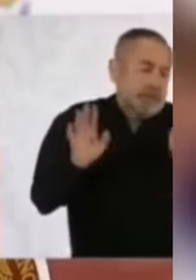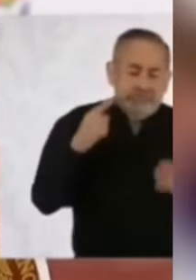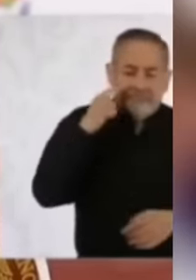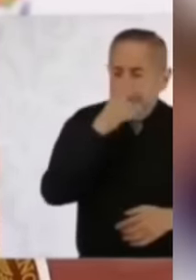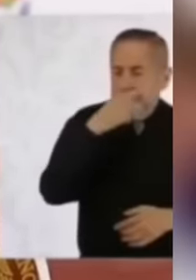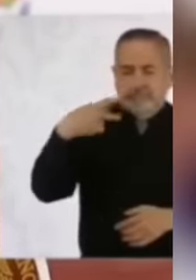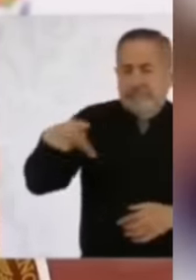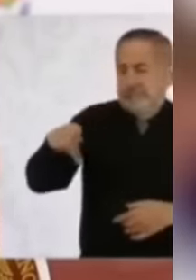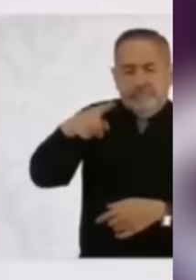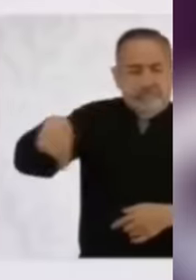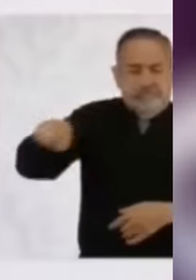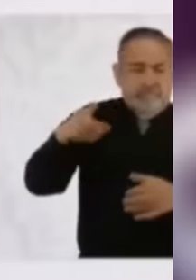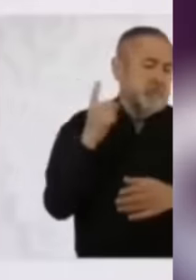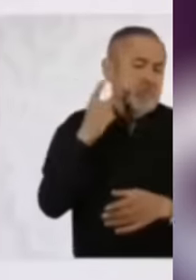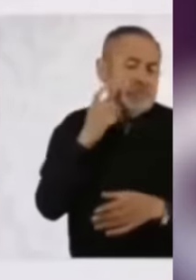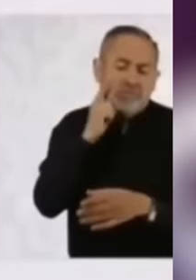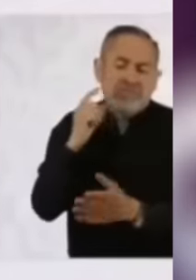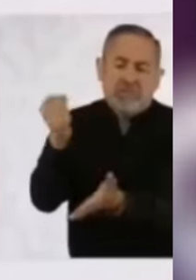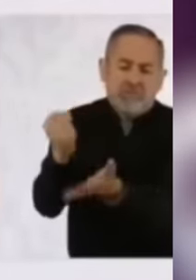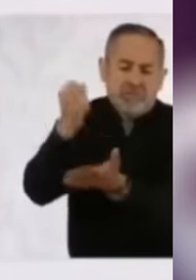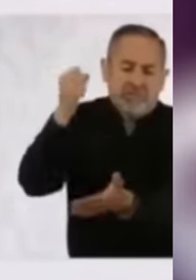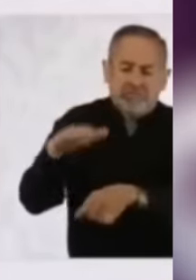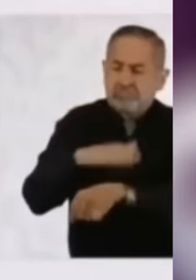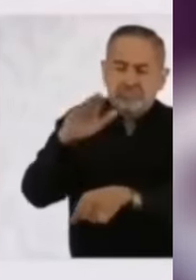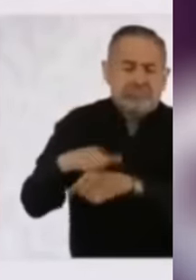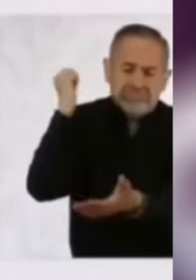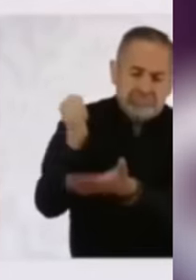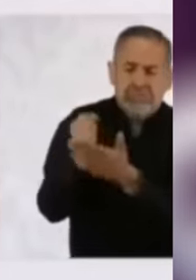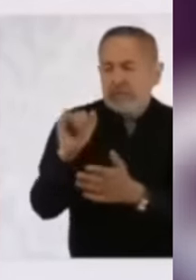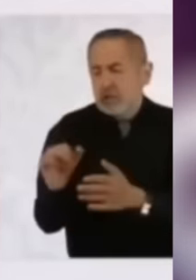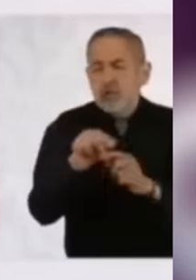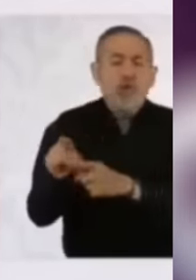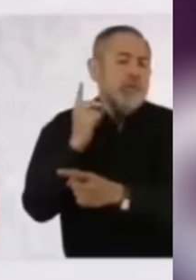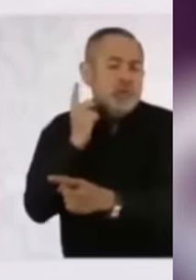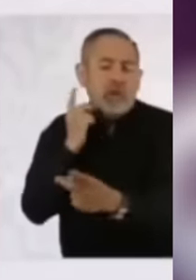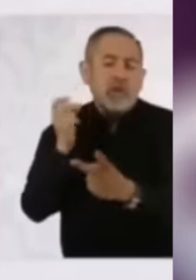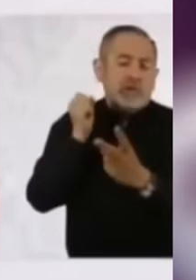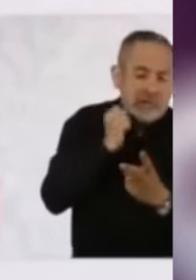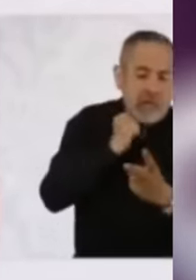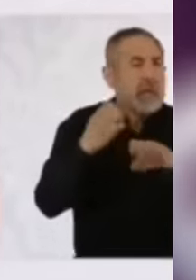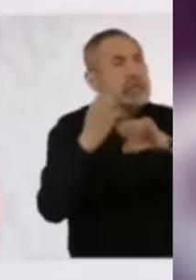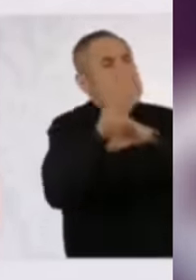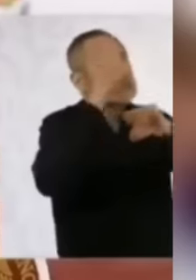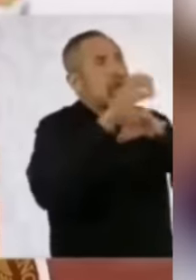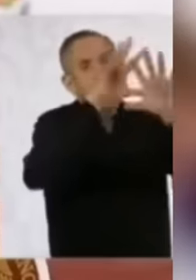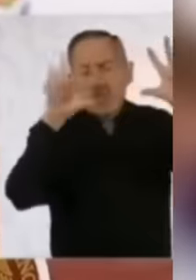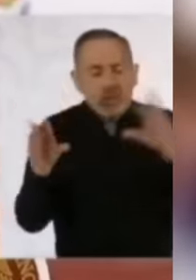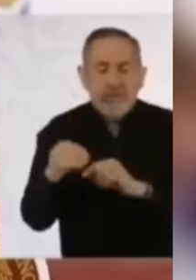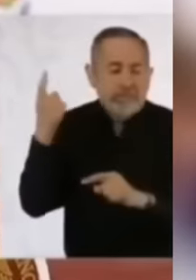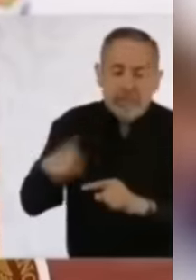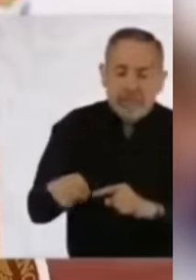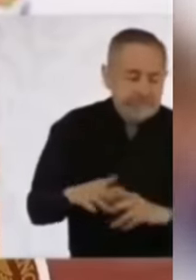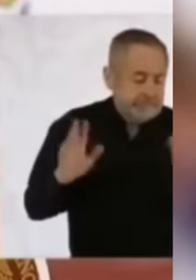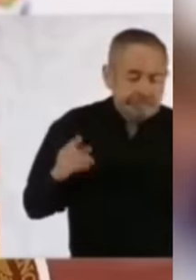de su aprobación o no por parte de la Cámara de Diputados, Senadores y de todos los Congresos Estatales, pues